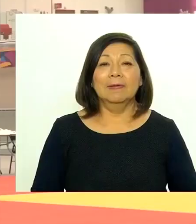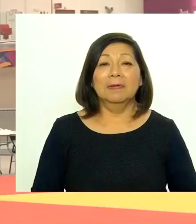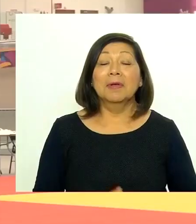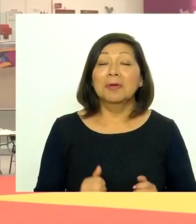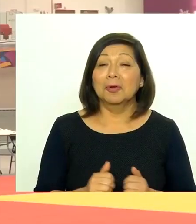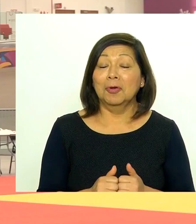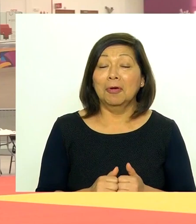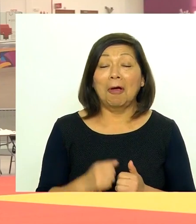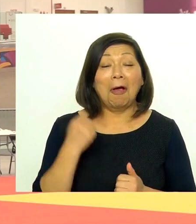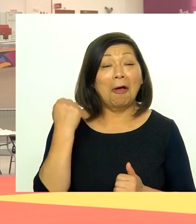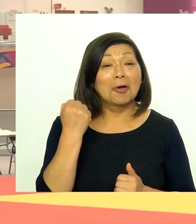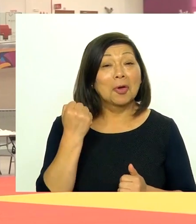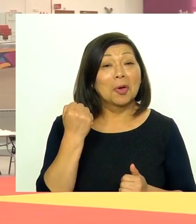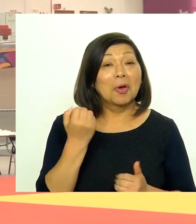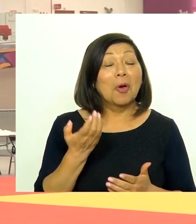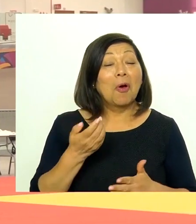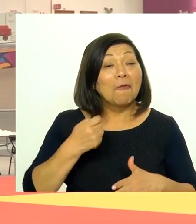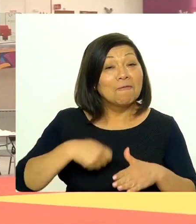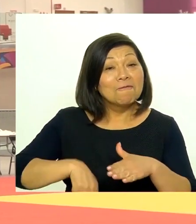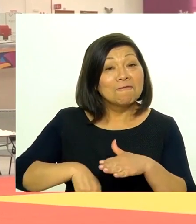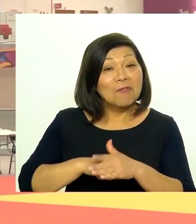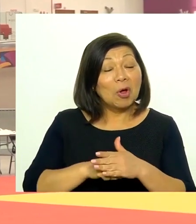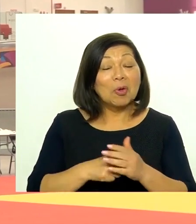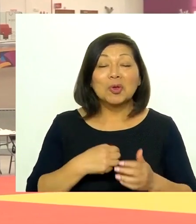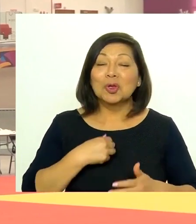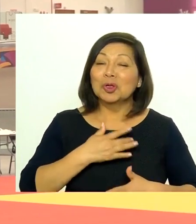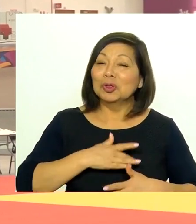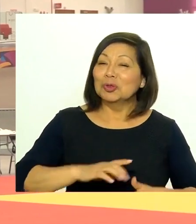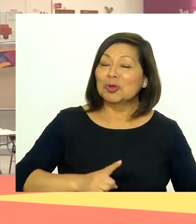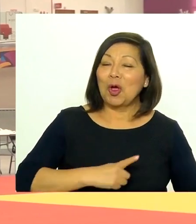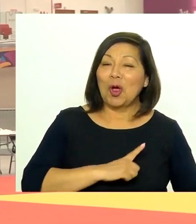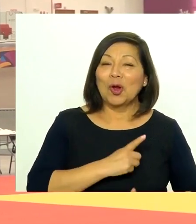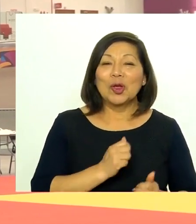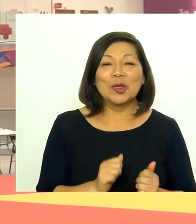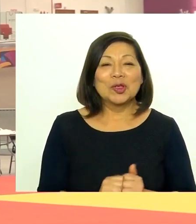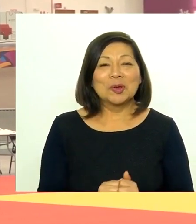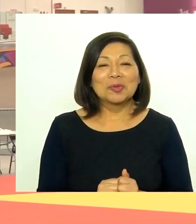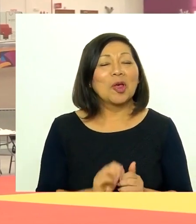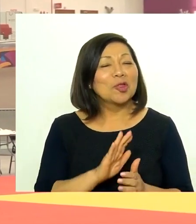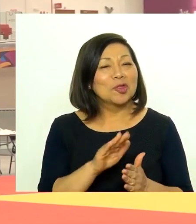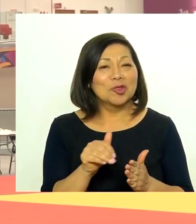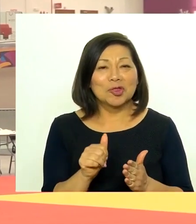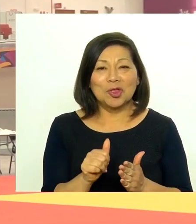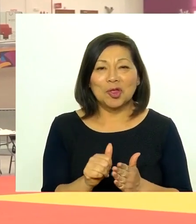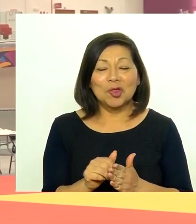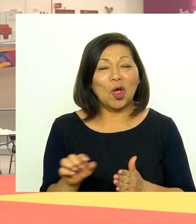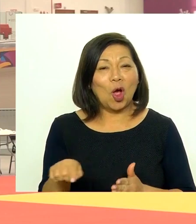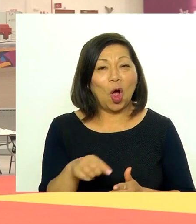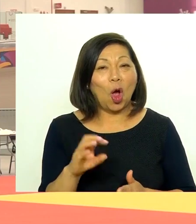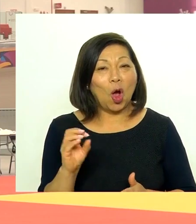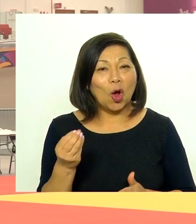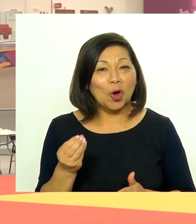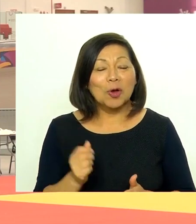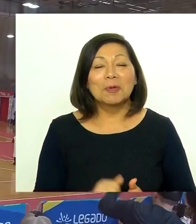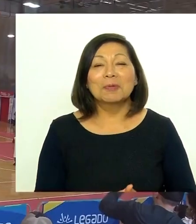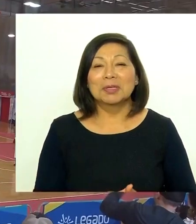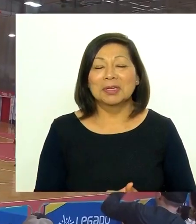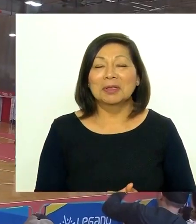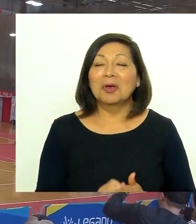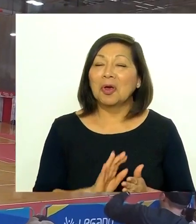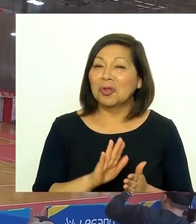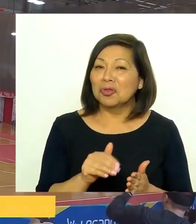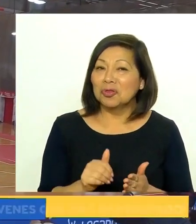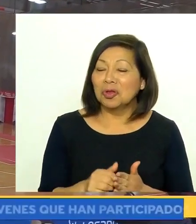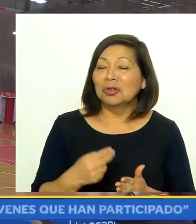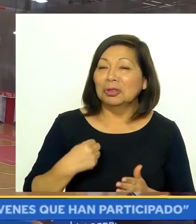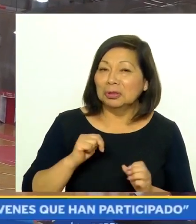Con este logro de la selección futsal Perú me siento muy orgullosa de todos los jóvenes que han participado